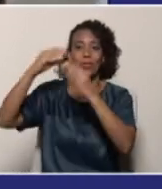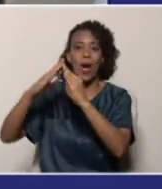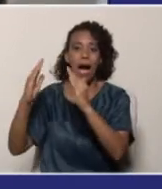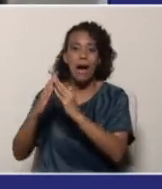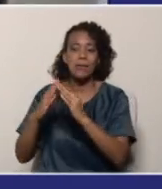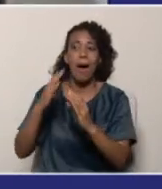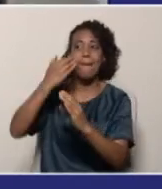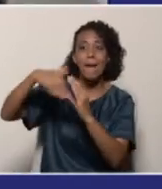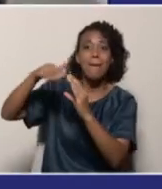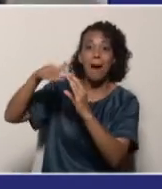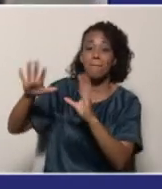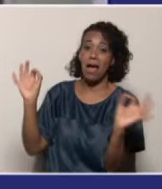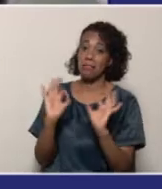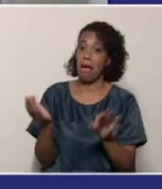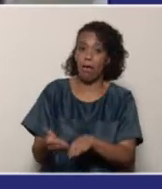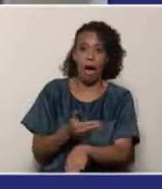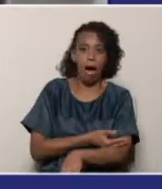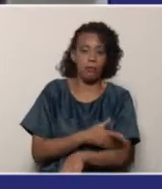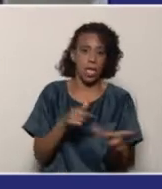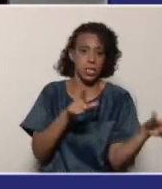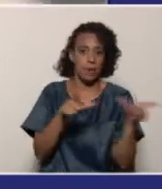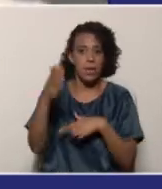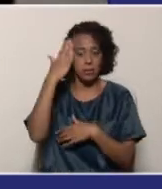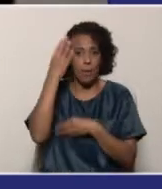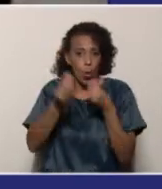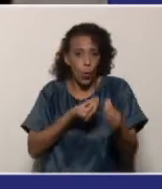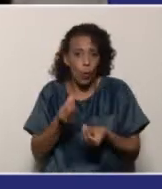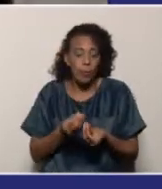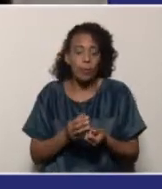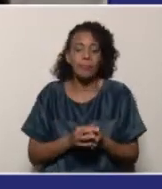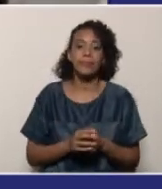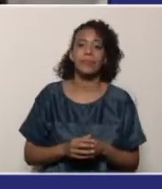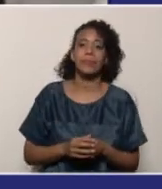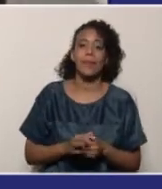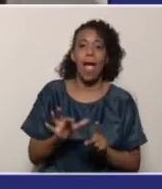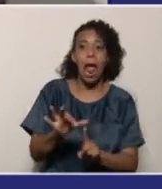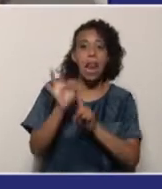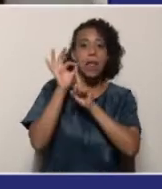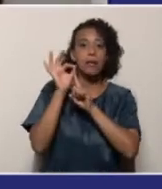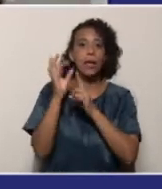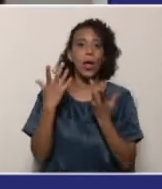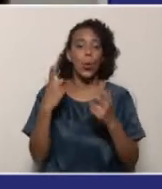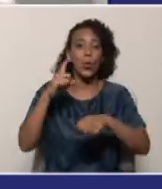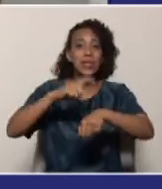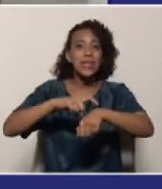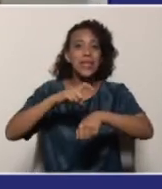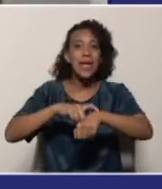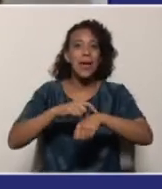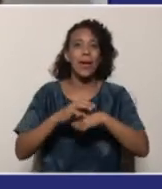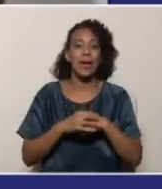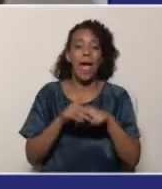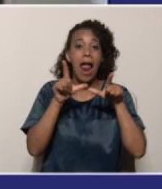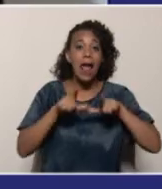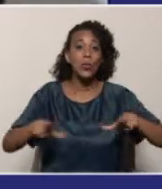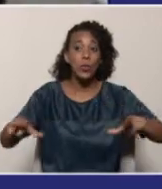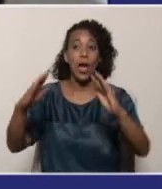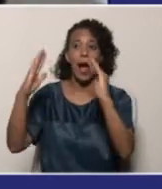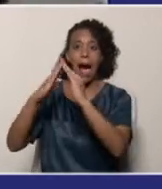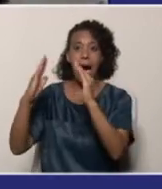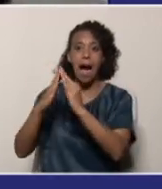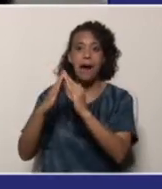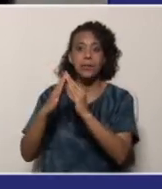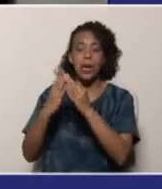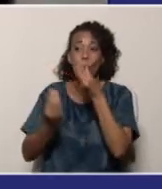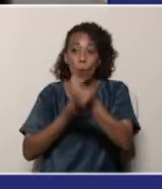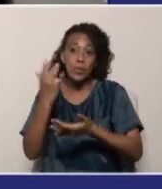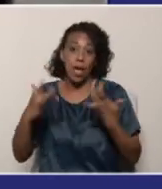para lo que ninguno estaba preparado. Gloria Ávila elegía un tiempo, un espacio en mi casa, en la